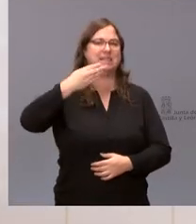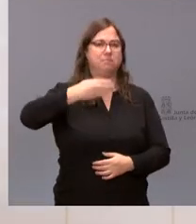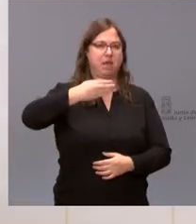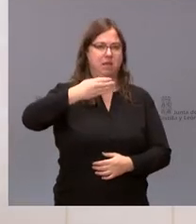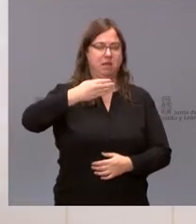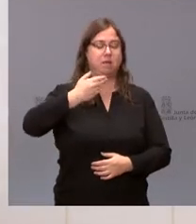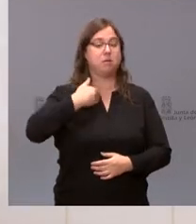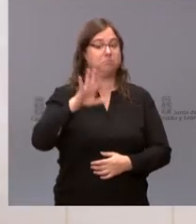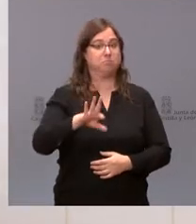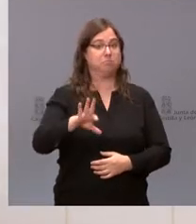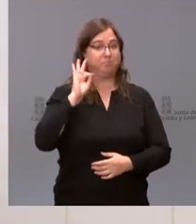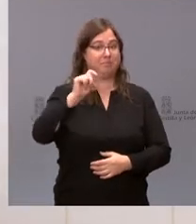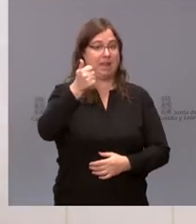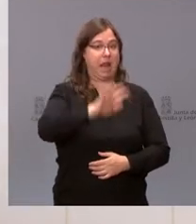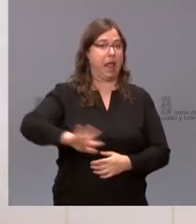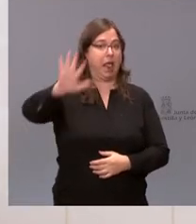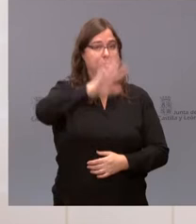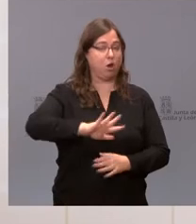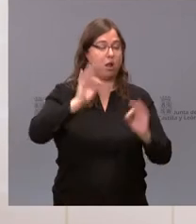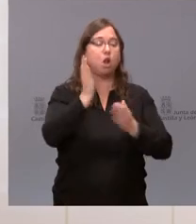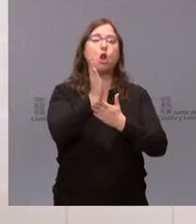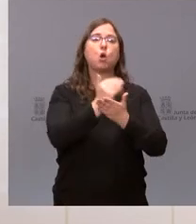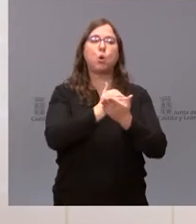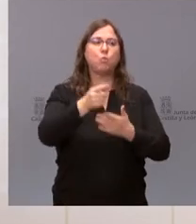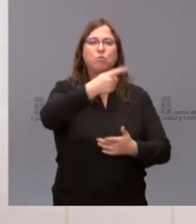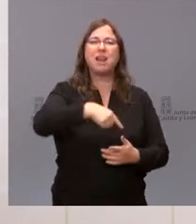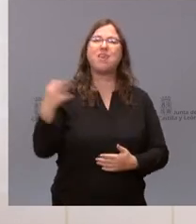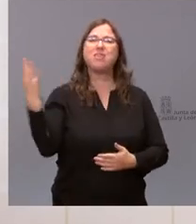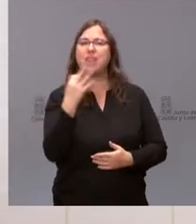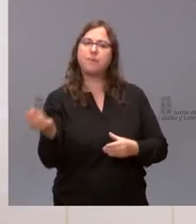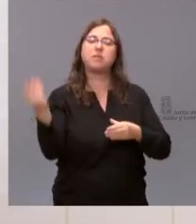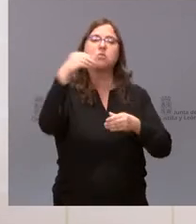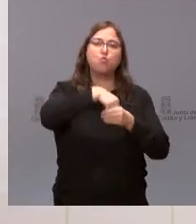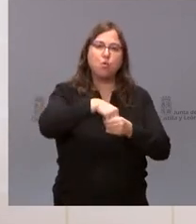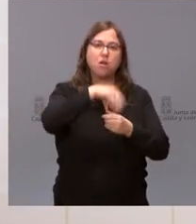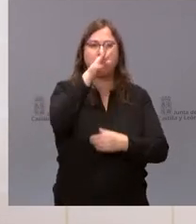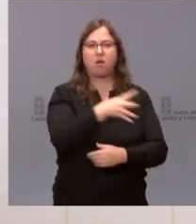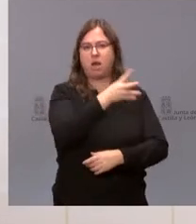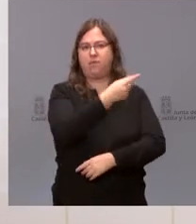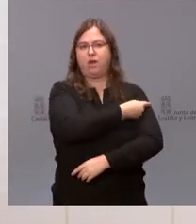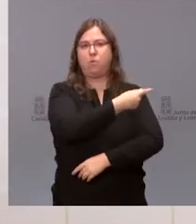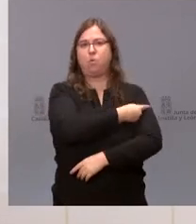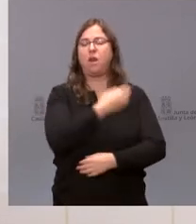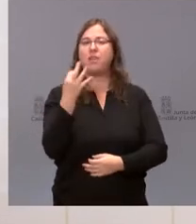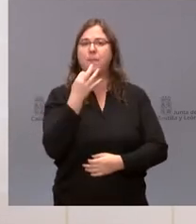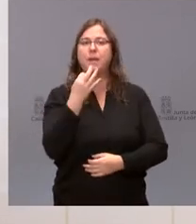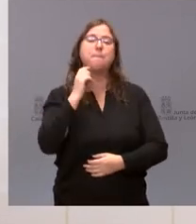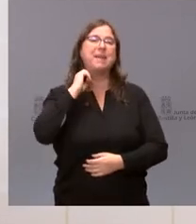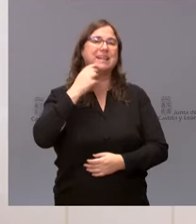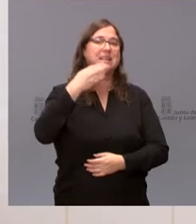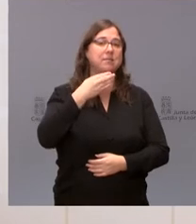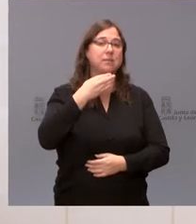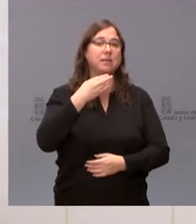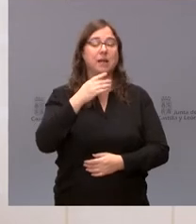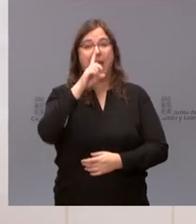acaba de decidirse a nivel nacional que las comunidades autónomas deben incluirla en el calendario vacunal antes de